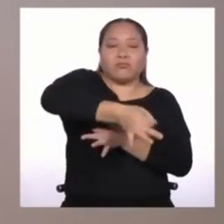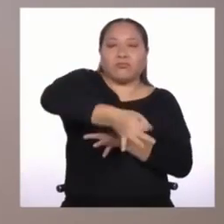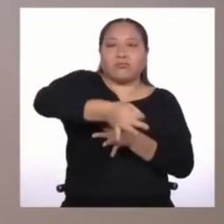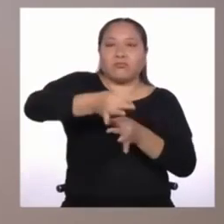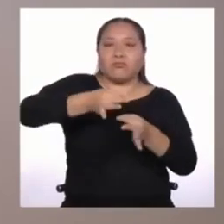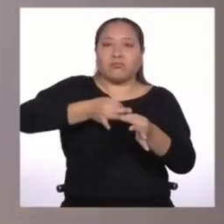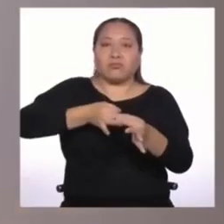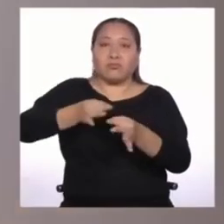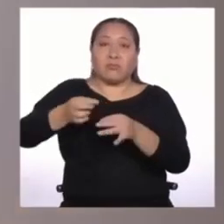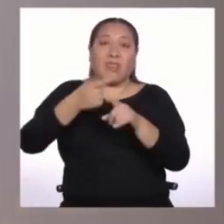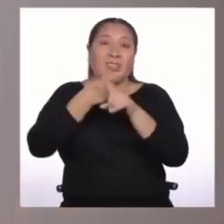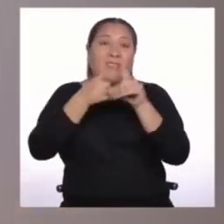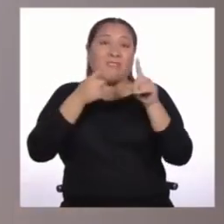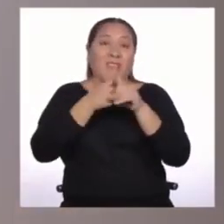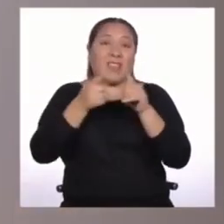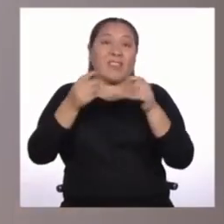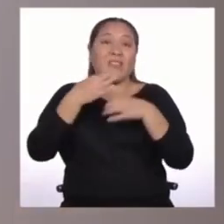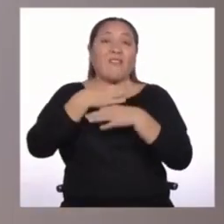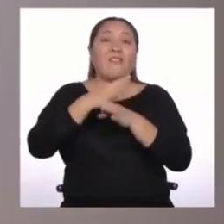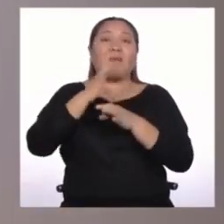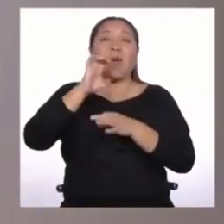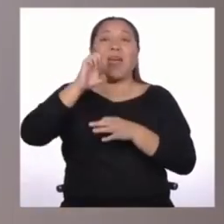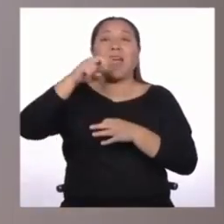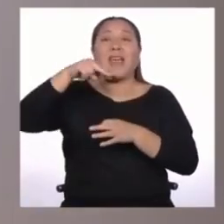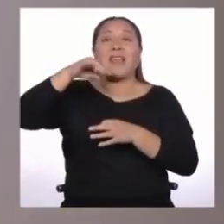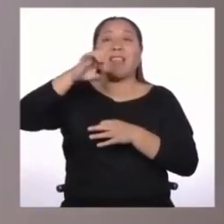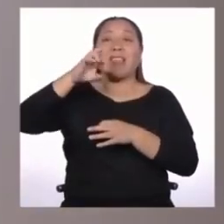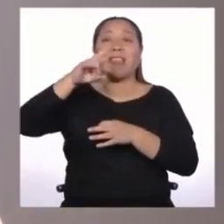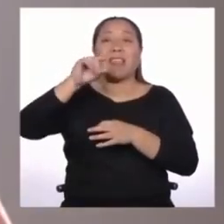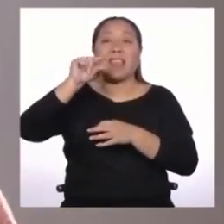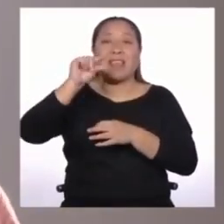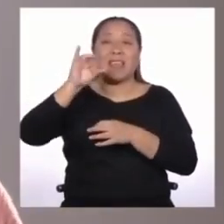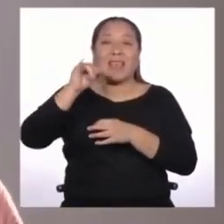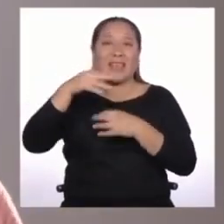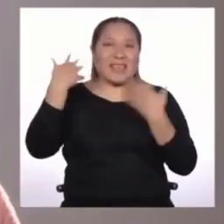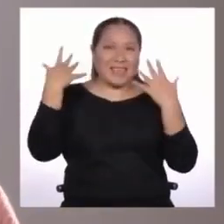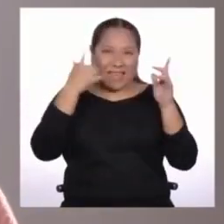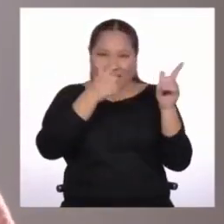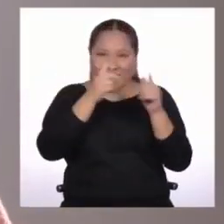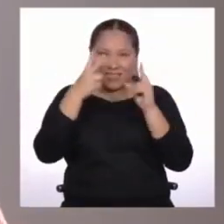tipos de energía. ¿Listos o no? Allá vamos.